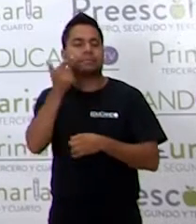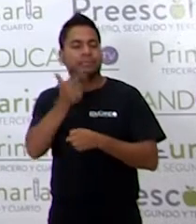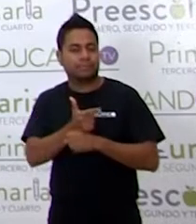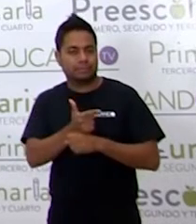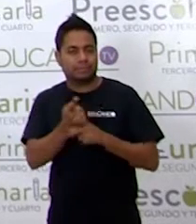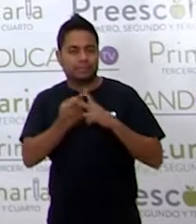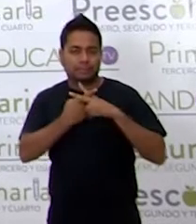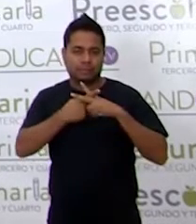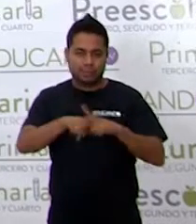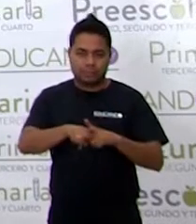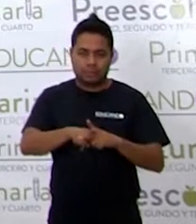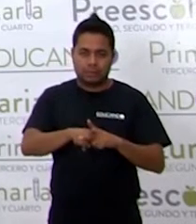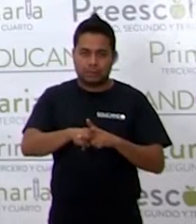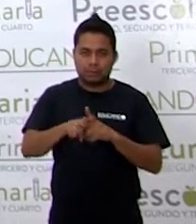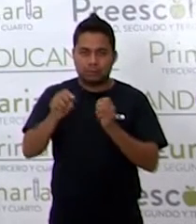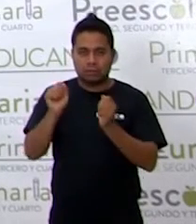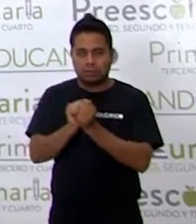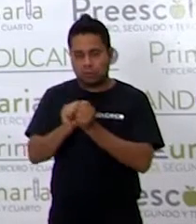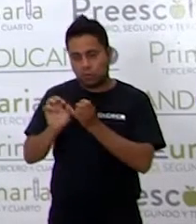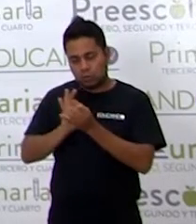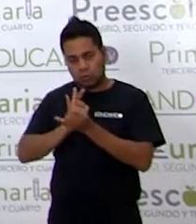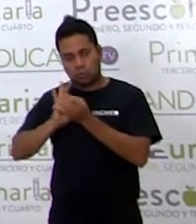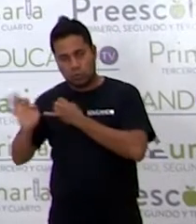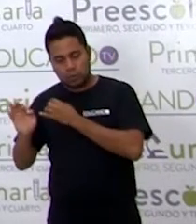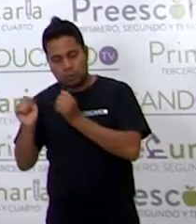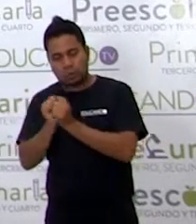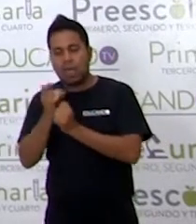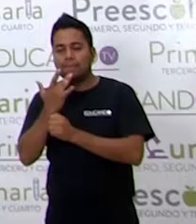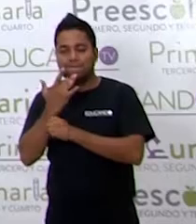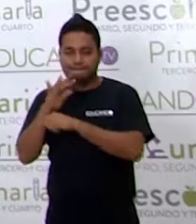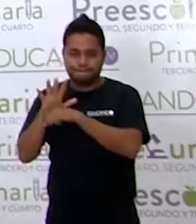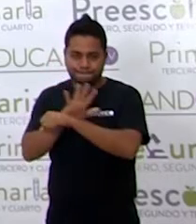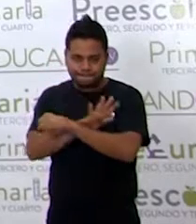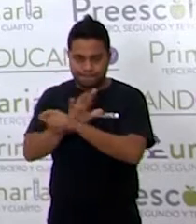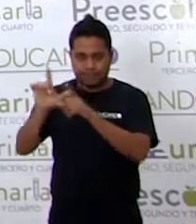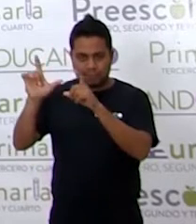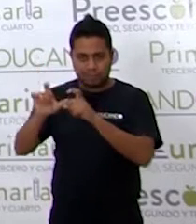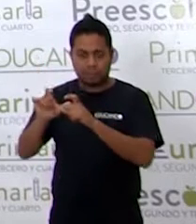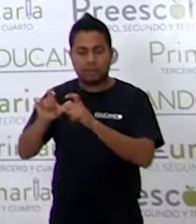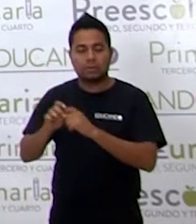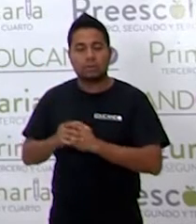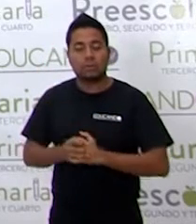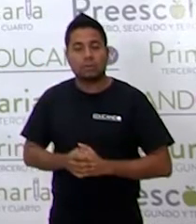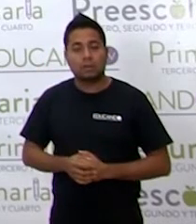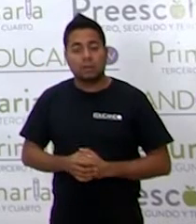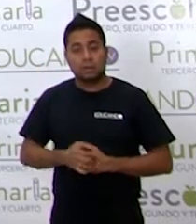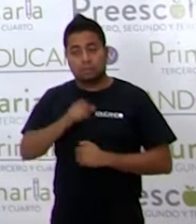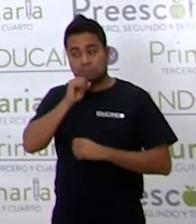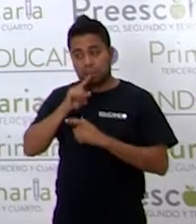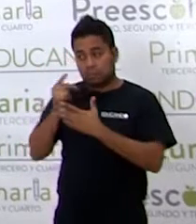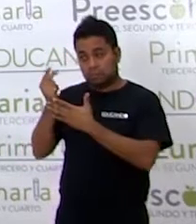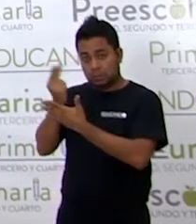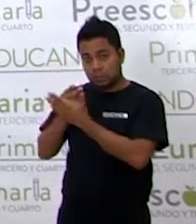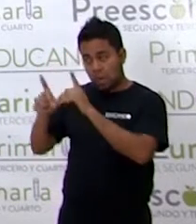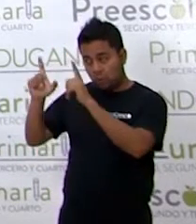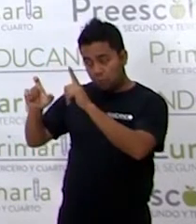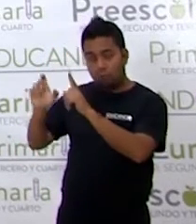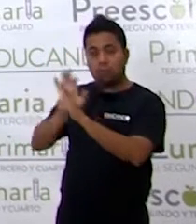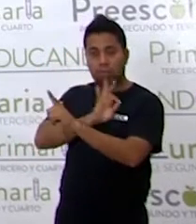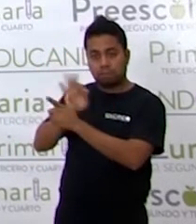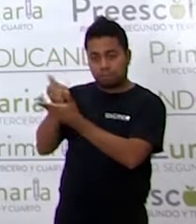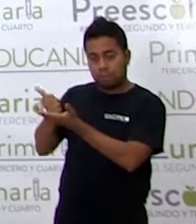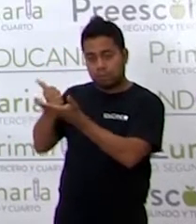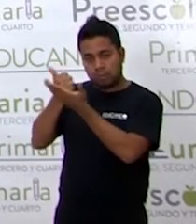iniciamos por la imagen de las lagartijas. Las imágenes también nos pueden ayudar a realizar